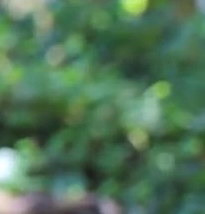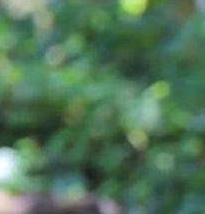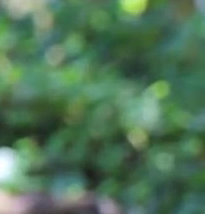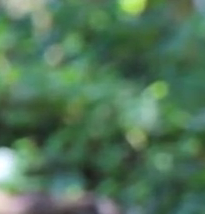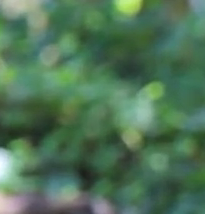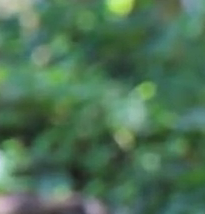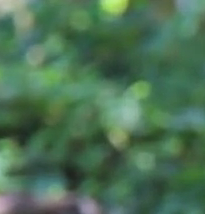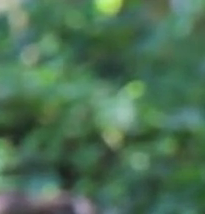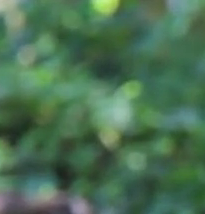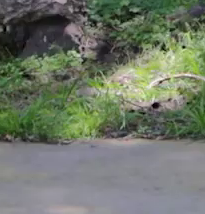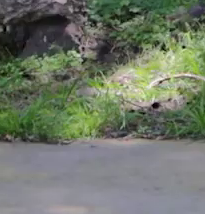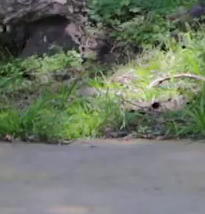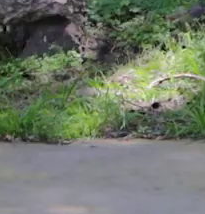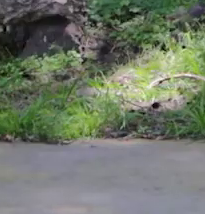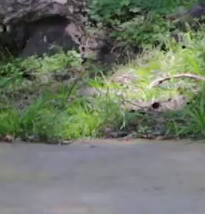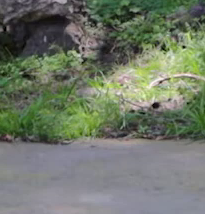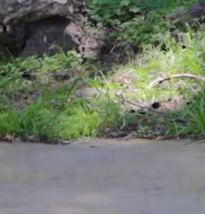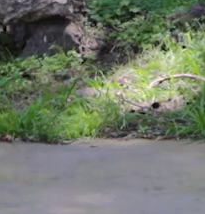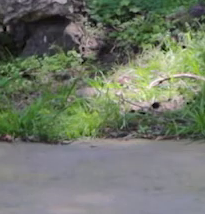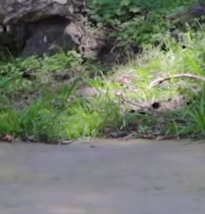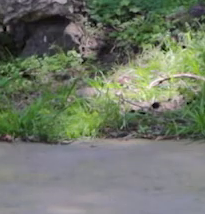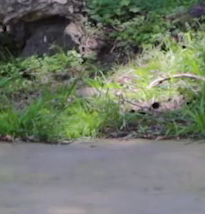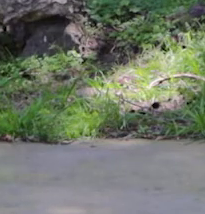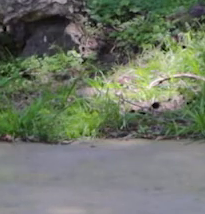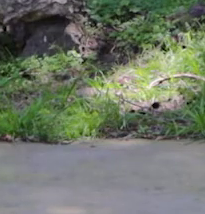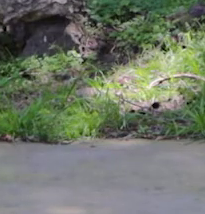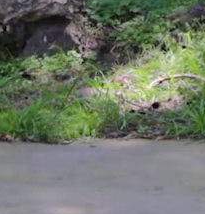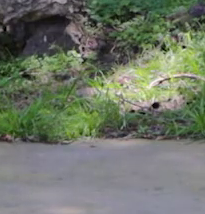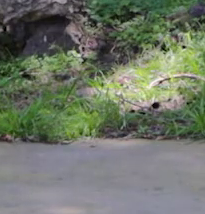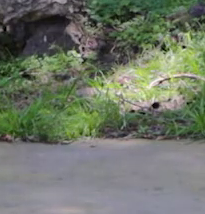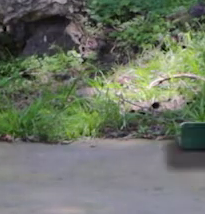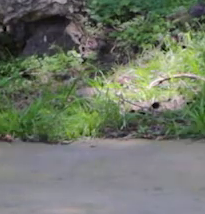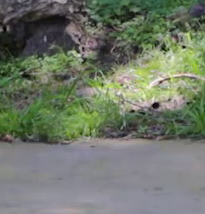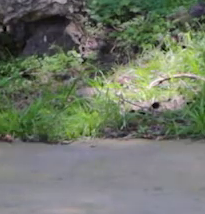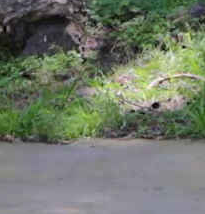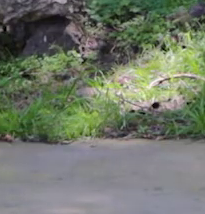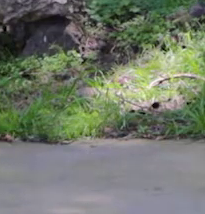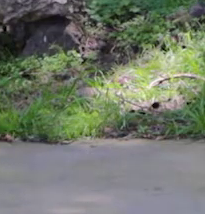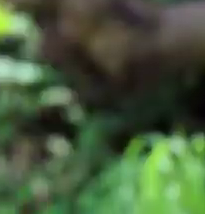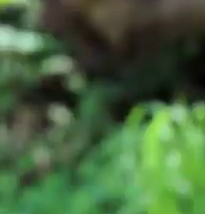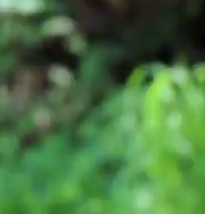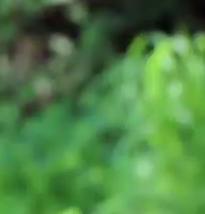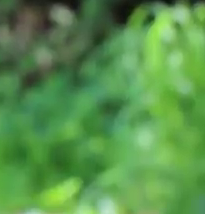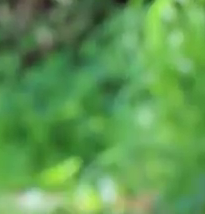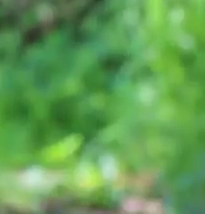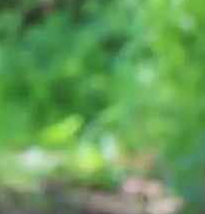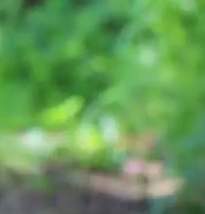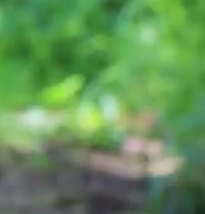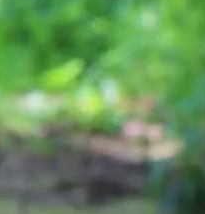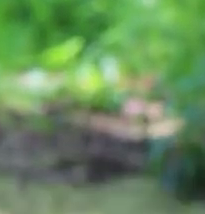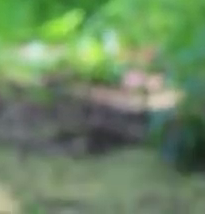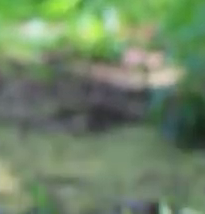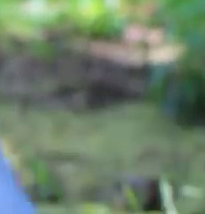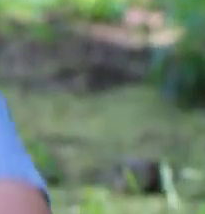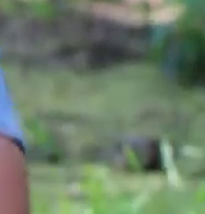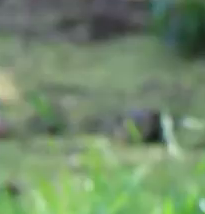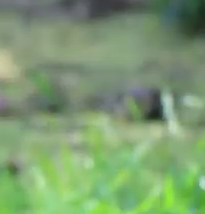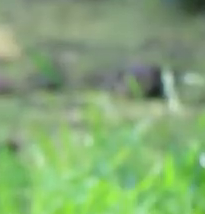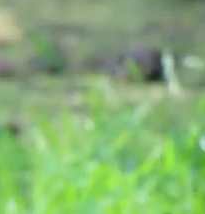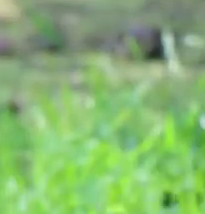la pierna. Bajamos, flexionamos. Muy bien, exactamente ahí. Muy bien hecho, Jair. Ahí, bien. Una más.